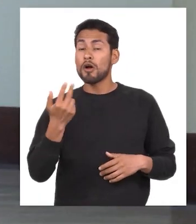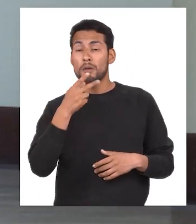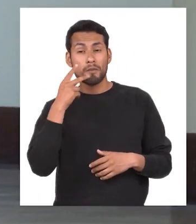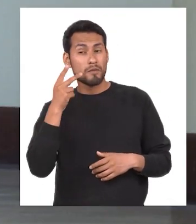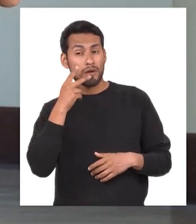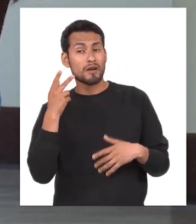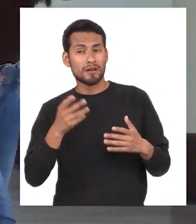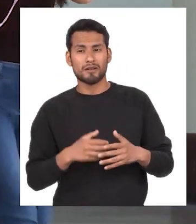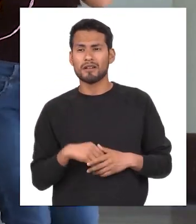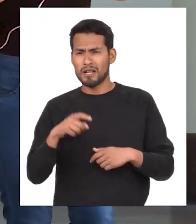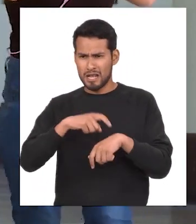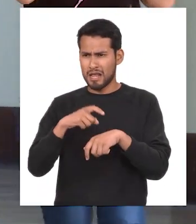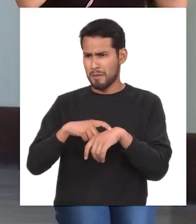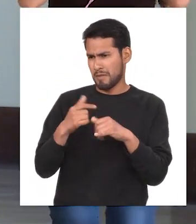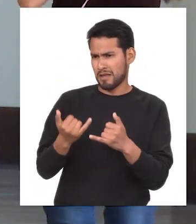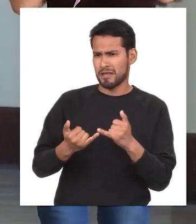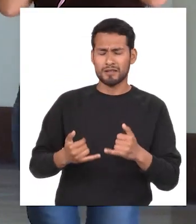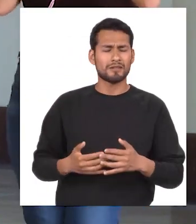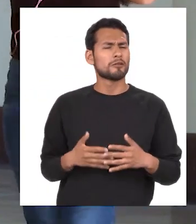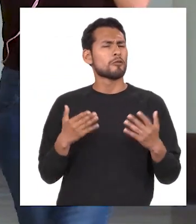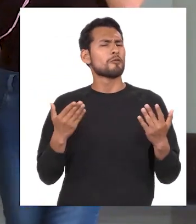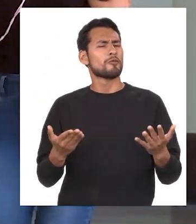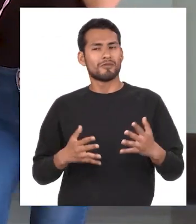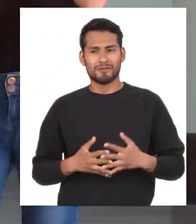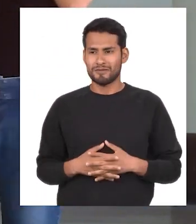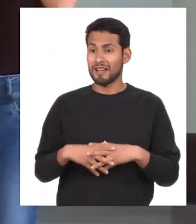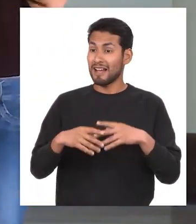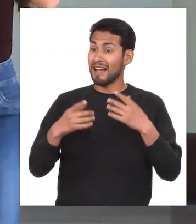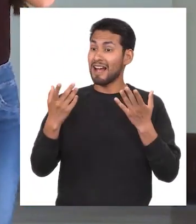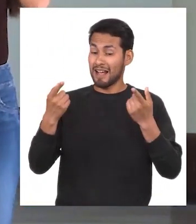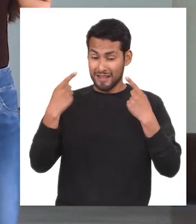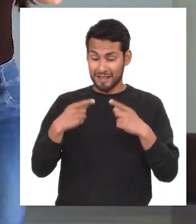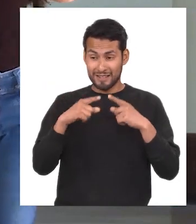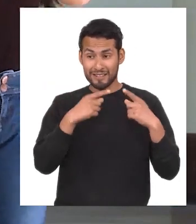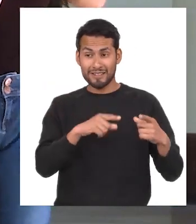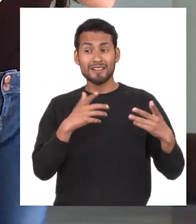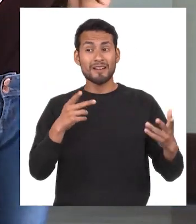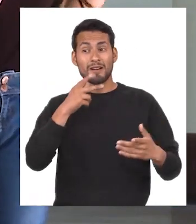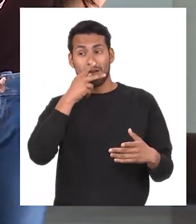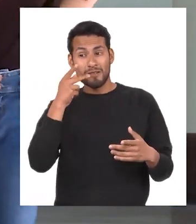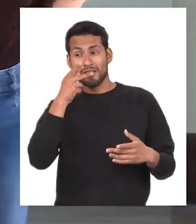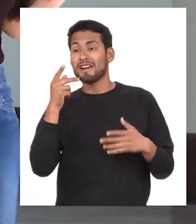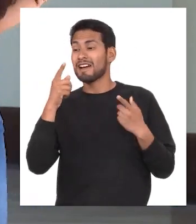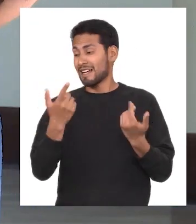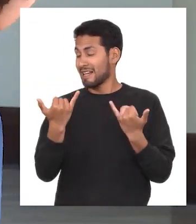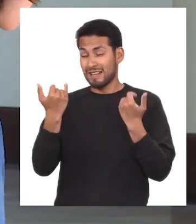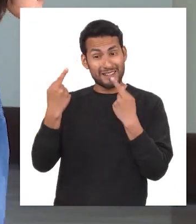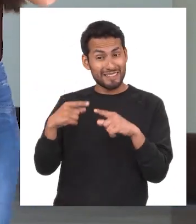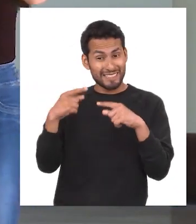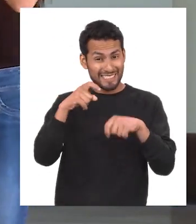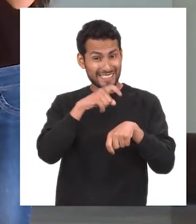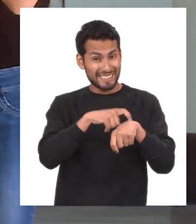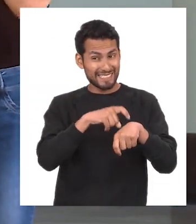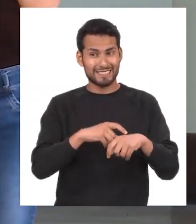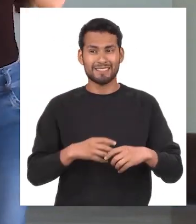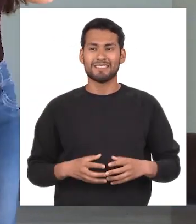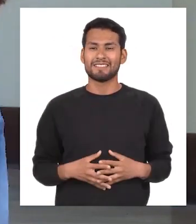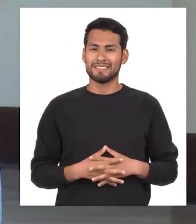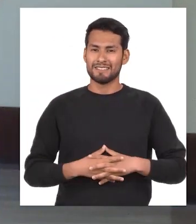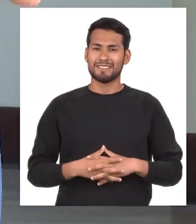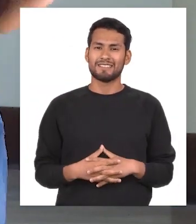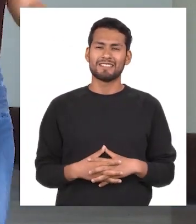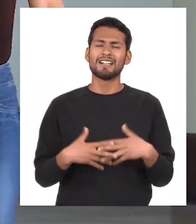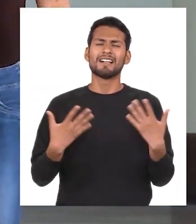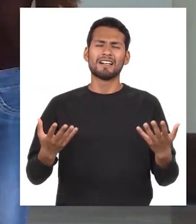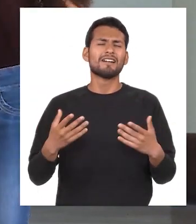tenemos otra forma verbal que se aprecia en el tiempo presente Es decir, en el que la acción expresada por el verbo se desarrolla en ese preciso